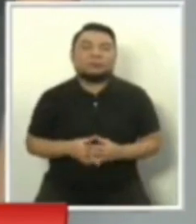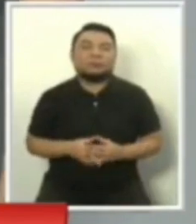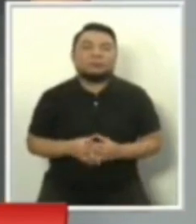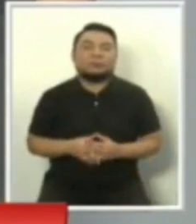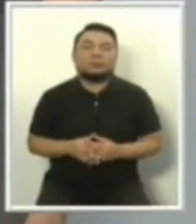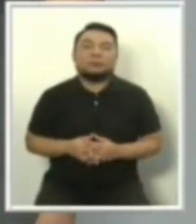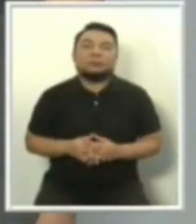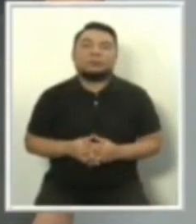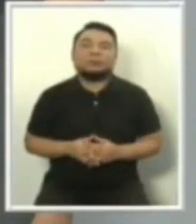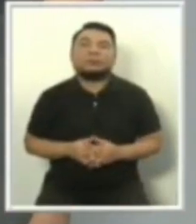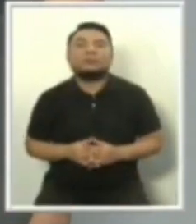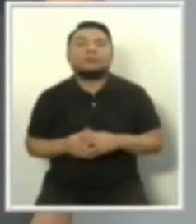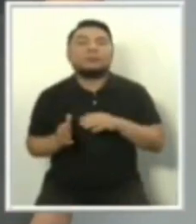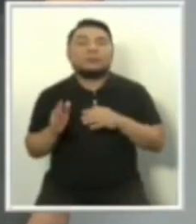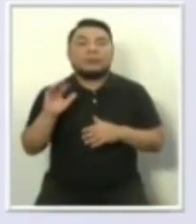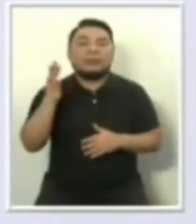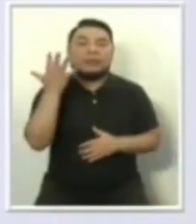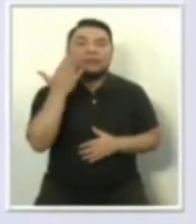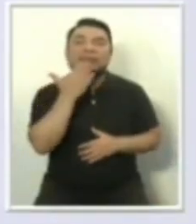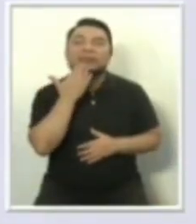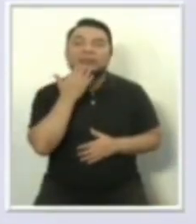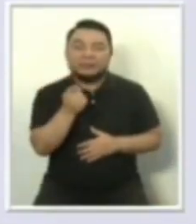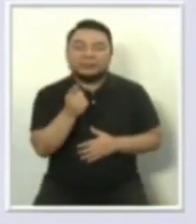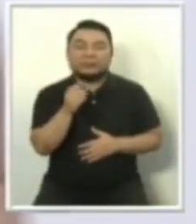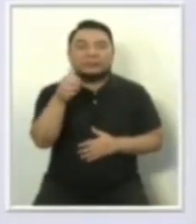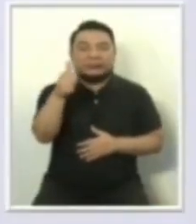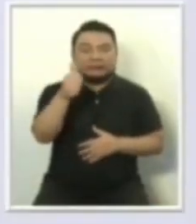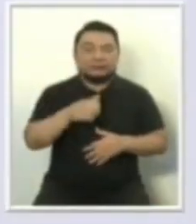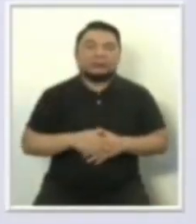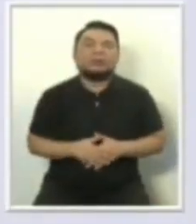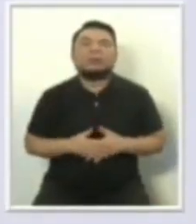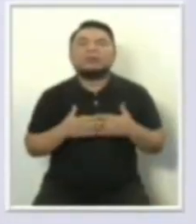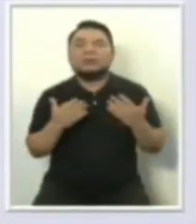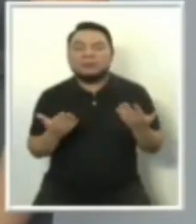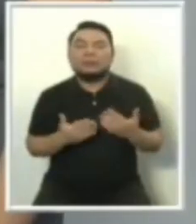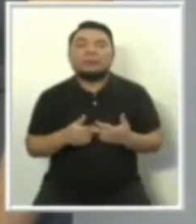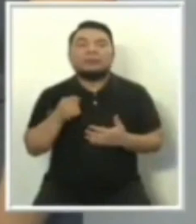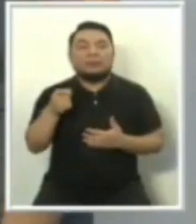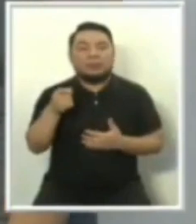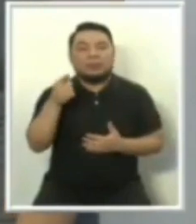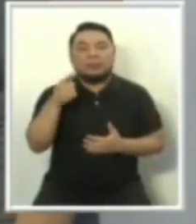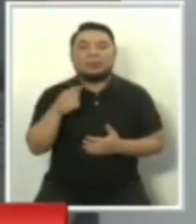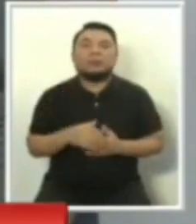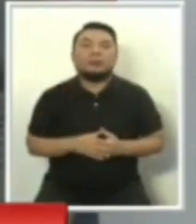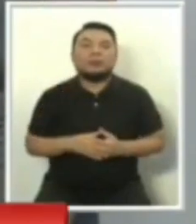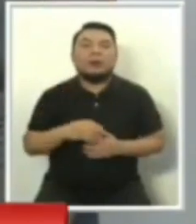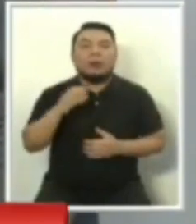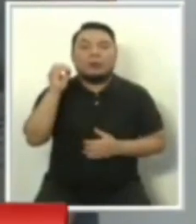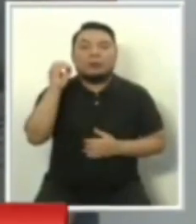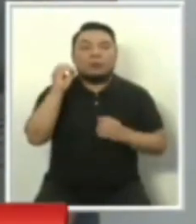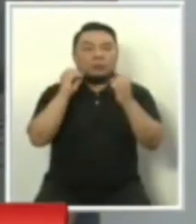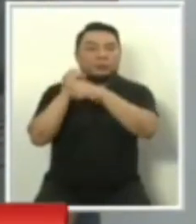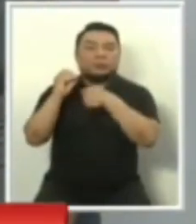El quinto candidato aquí es el número 10, es el Partido Nacionalista Perúano Ayantumala.